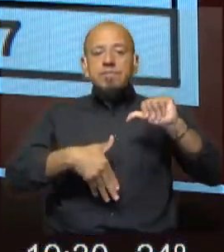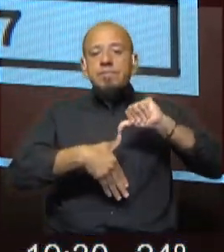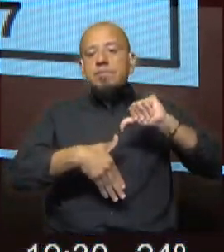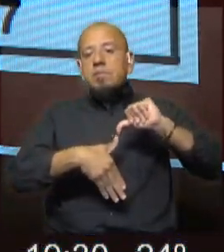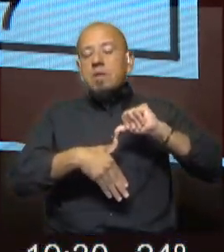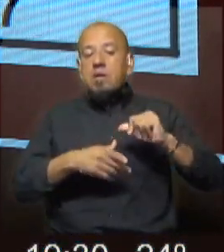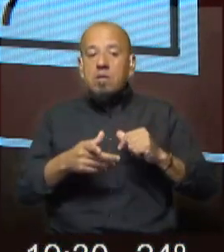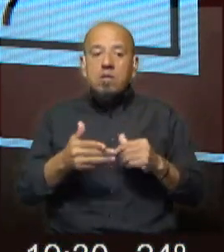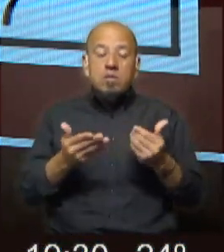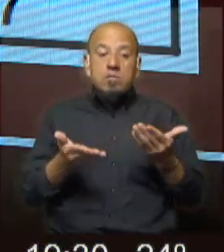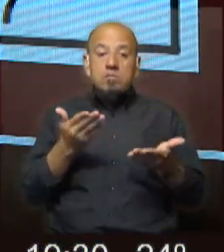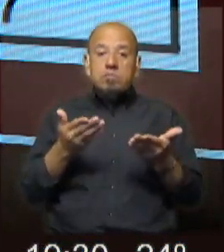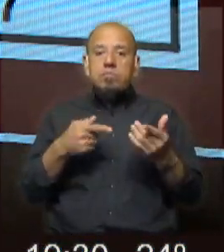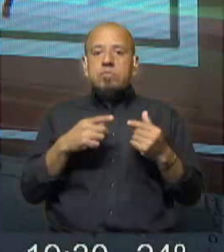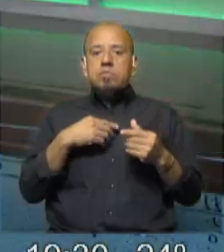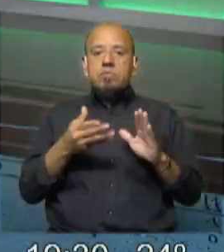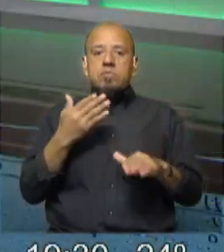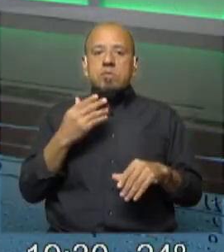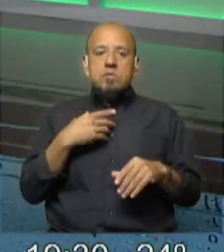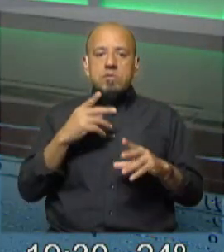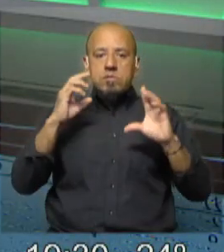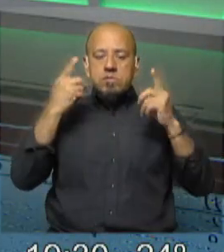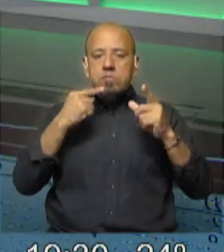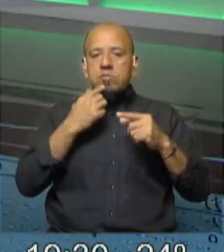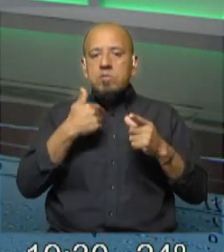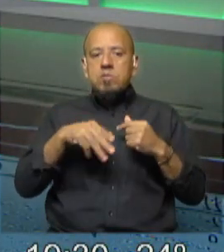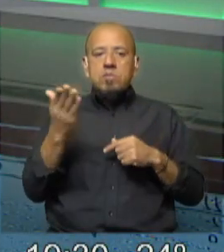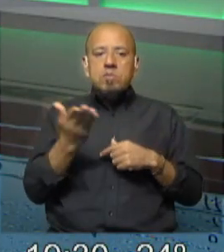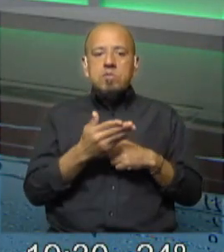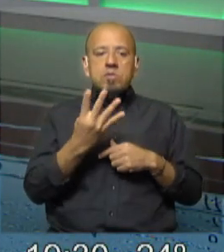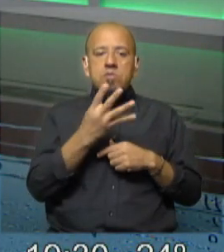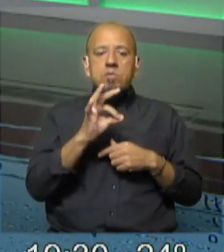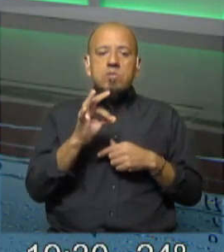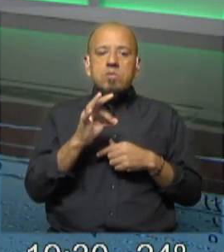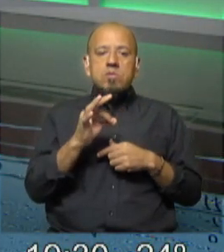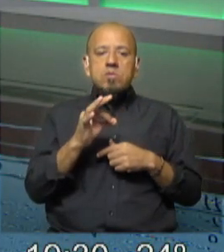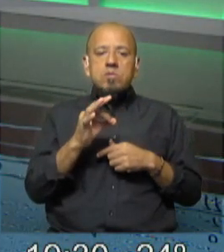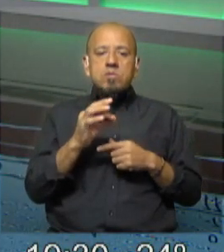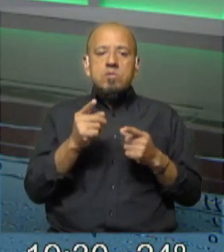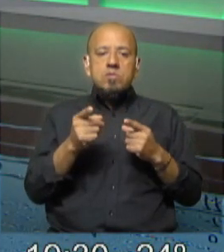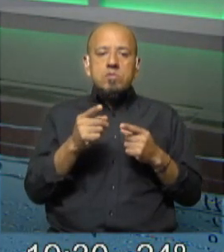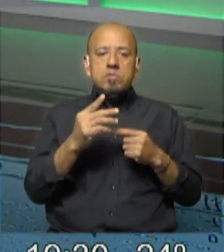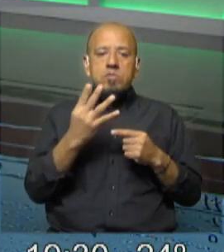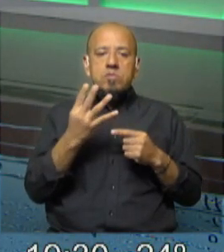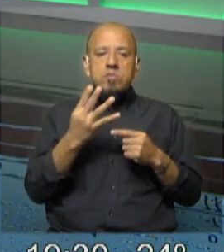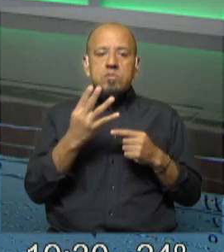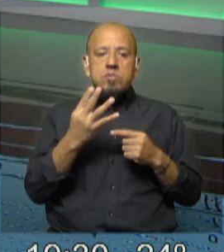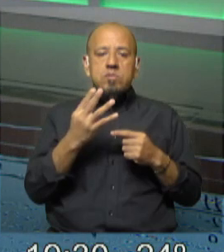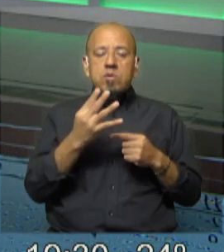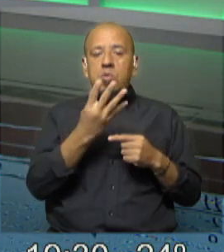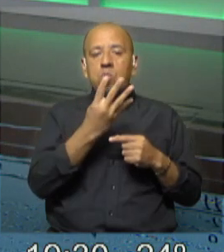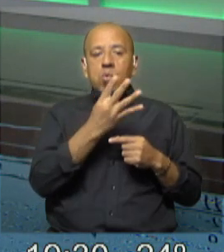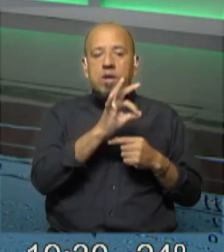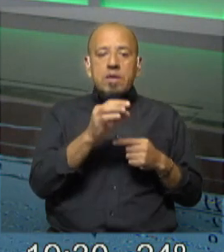obviamente son países mucho más violentos que el nuestro. Hablamos de tasas que llegan a la tasa de 40 cada 100.000